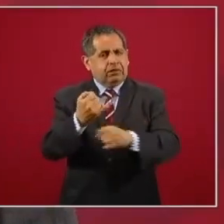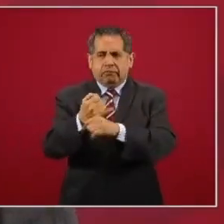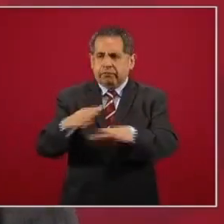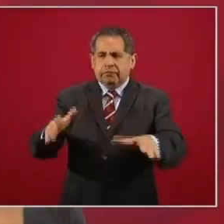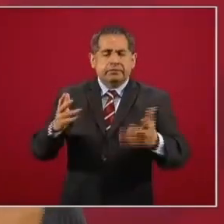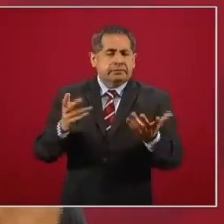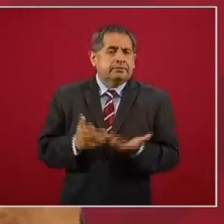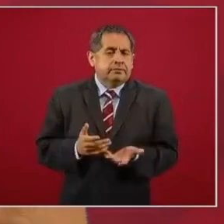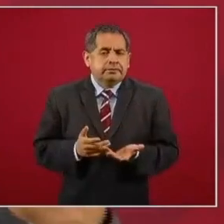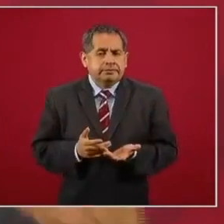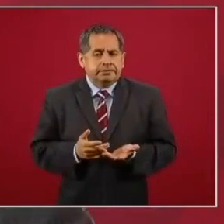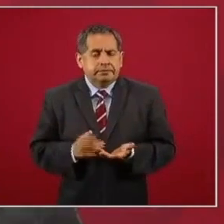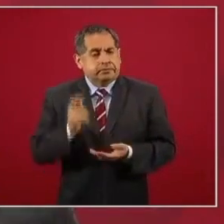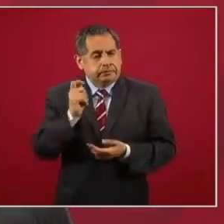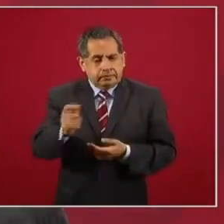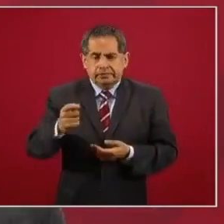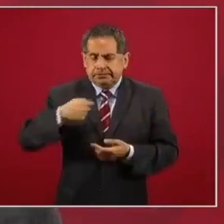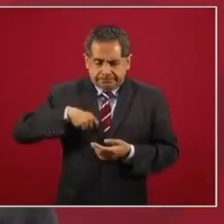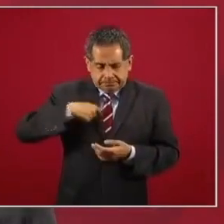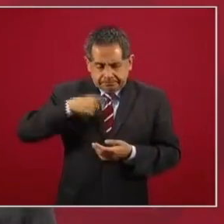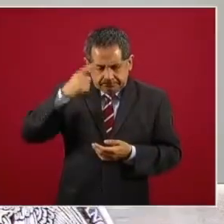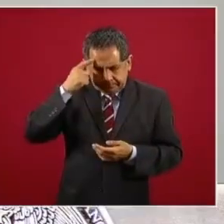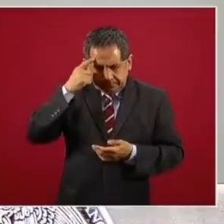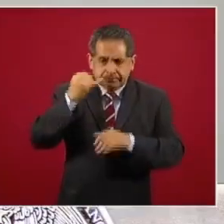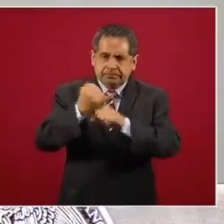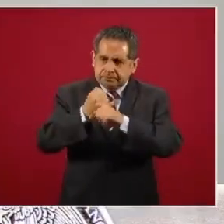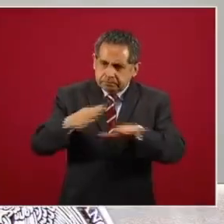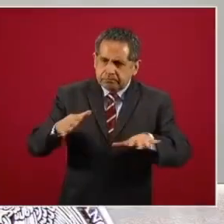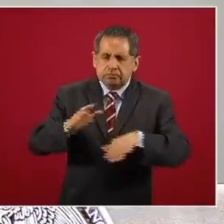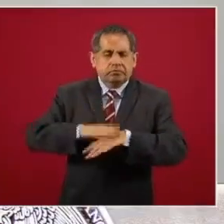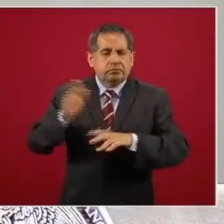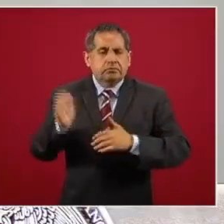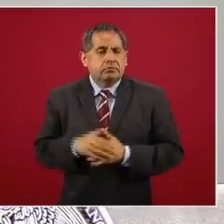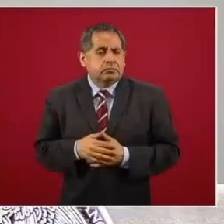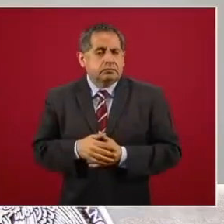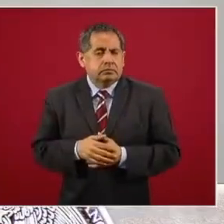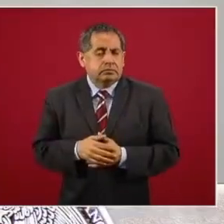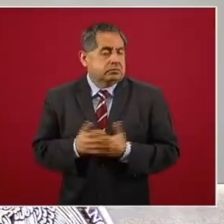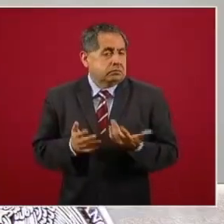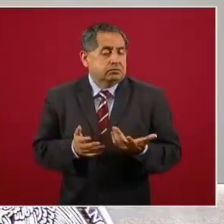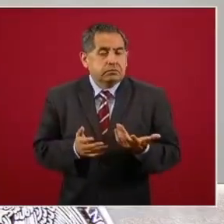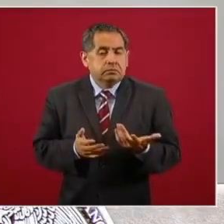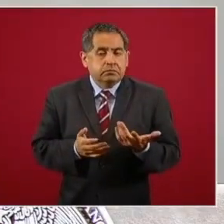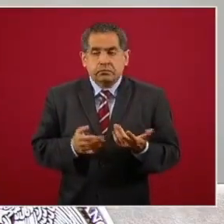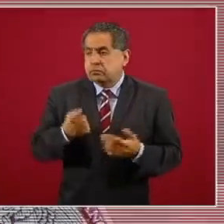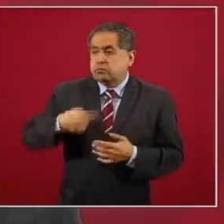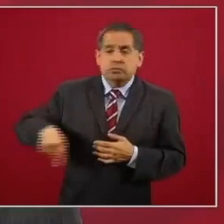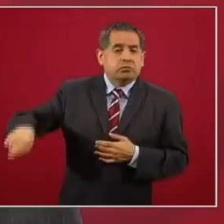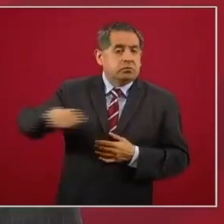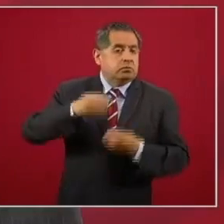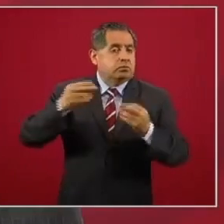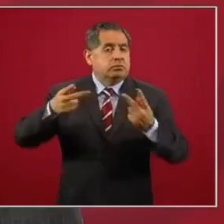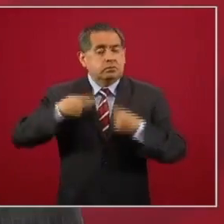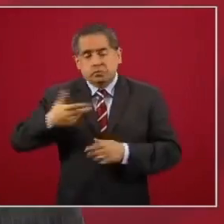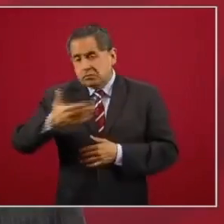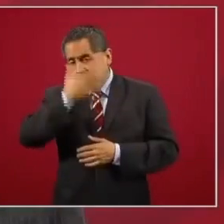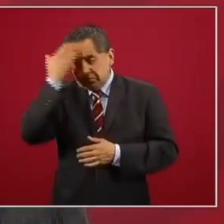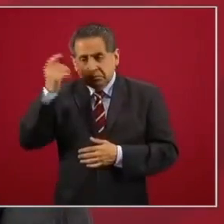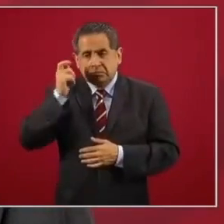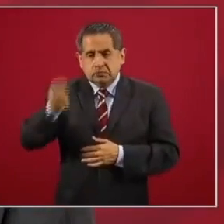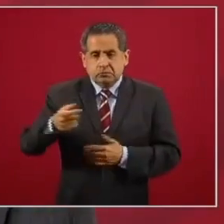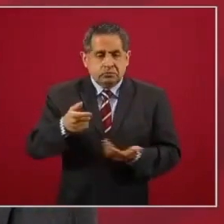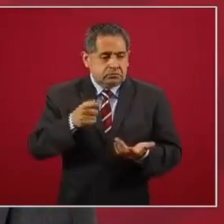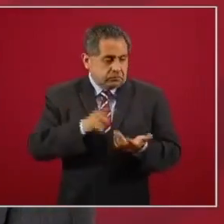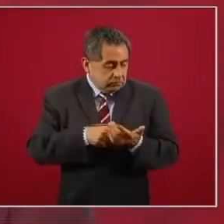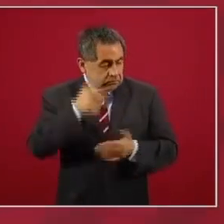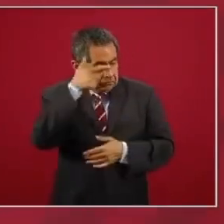que tengamos información suficiente, mucha gente no sabe el daño que